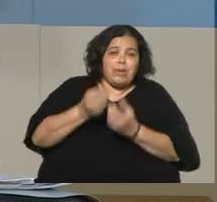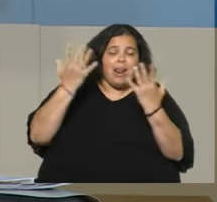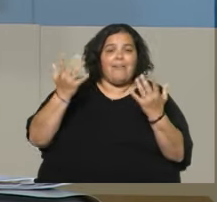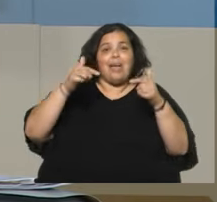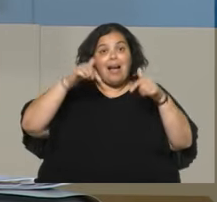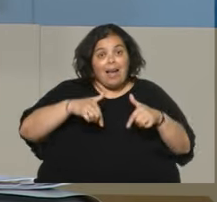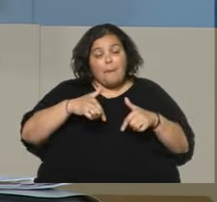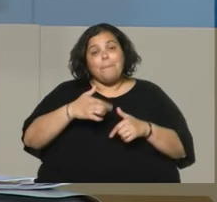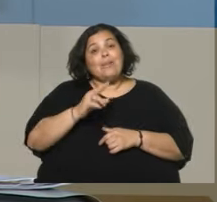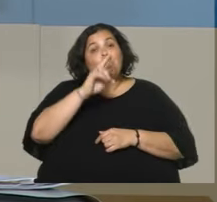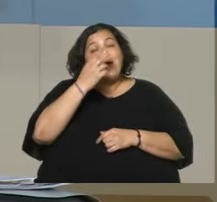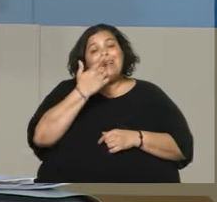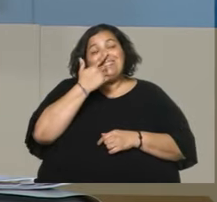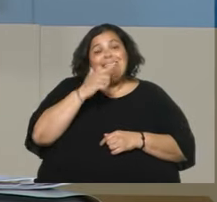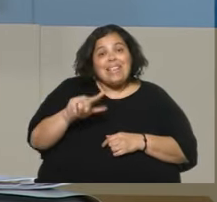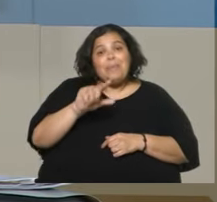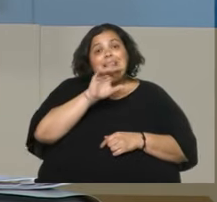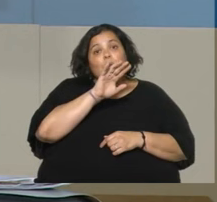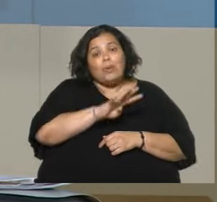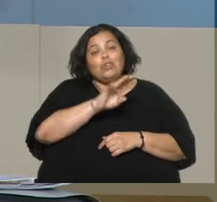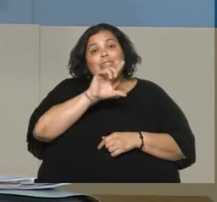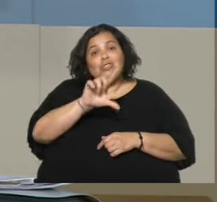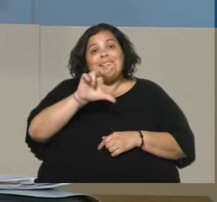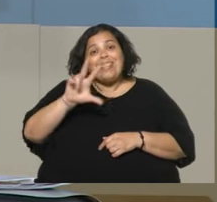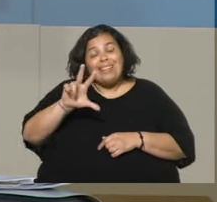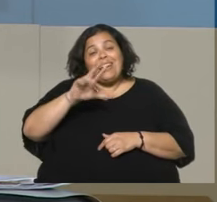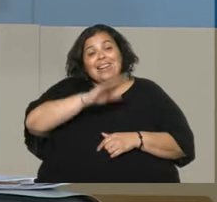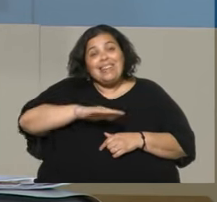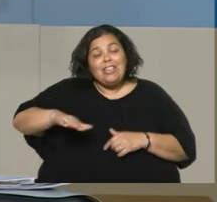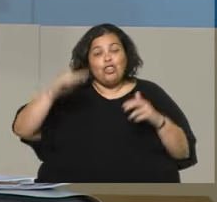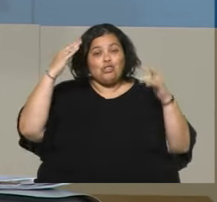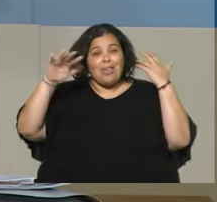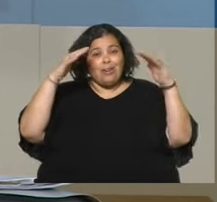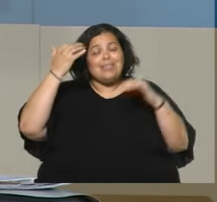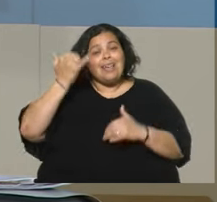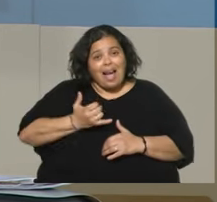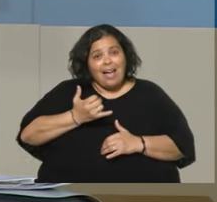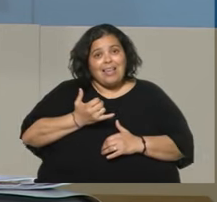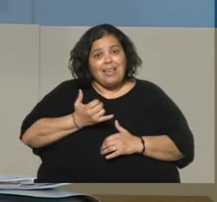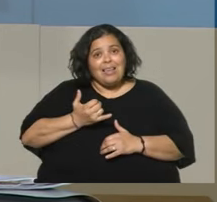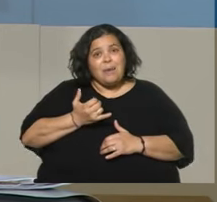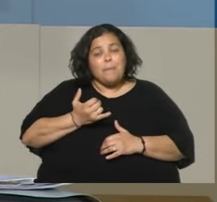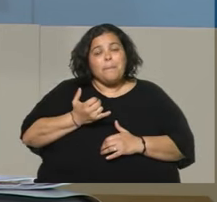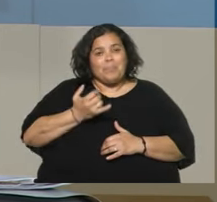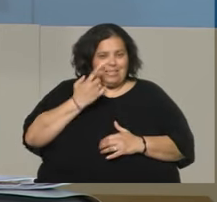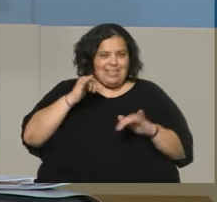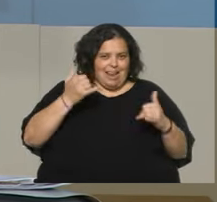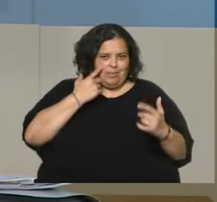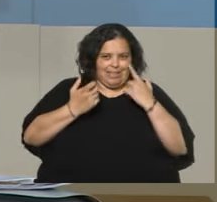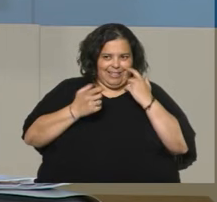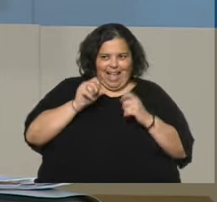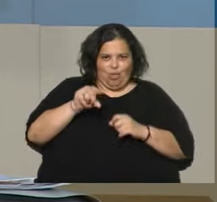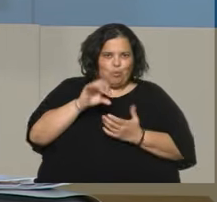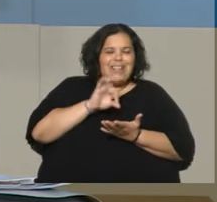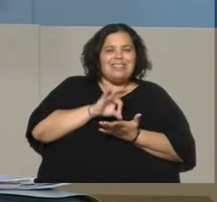7473 niños y niñas adolescentes tienen detectados por el CIPIAB, que es el sistema que tiene el Estado